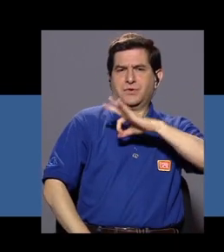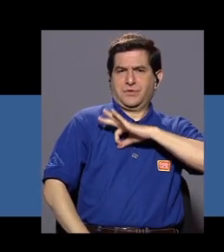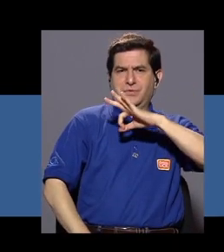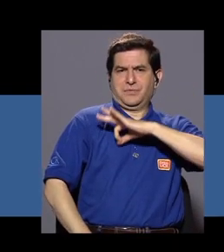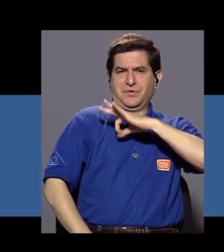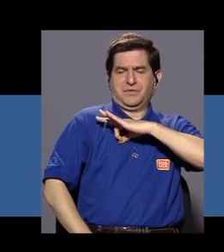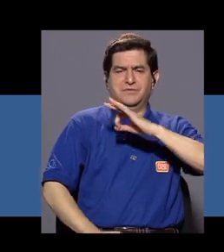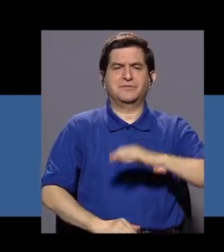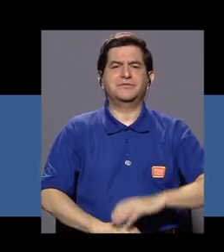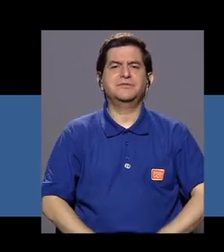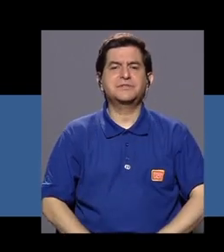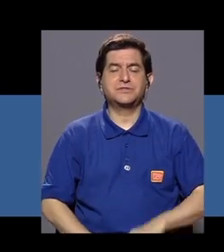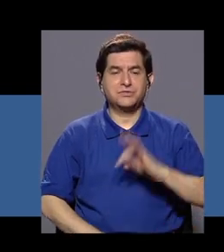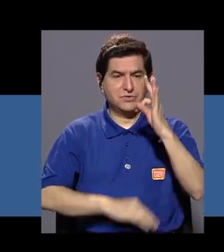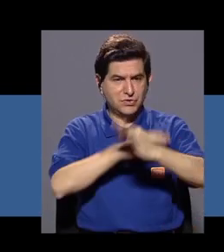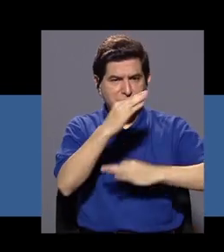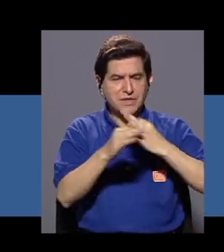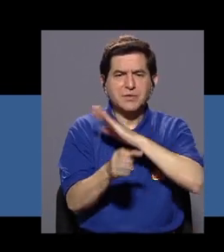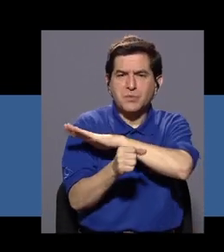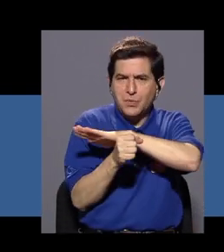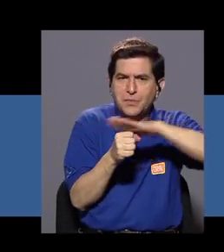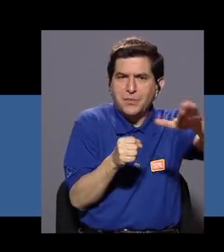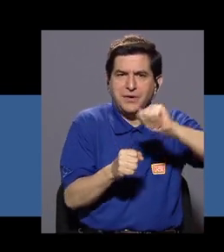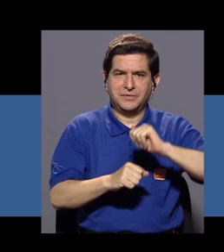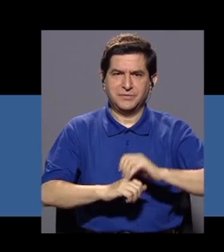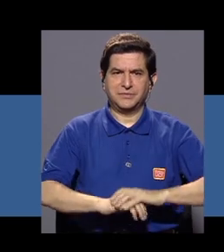integral.